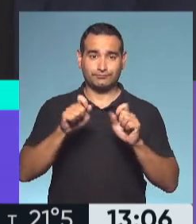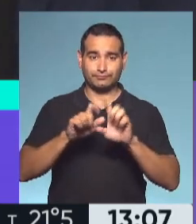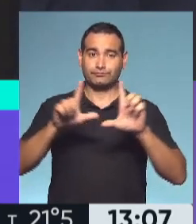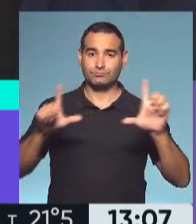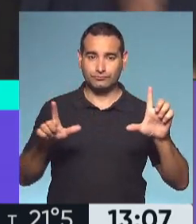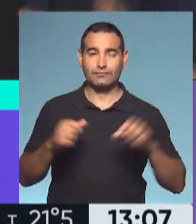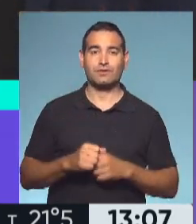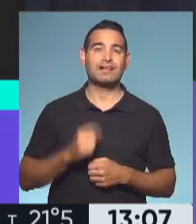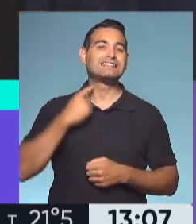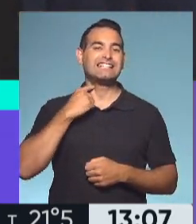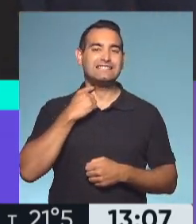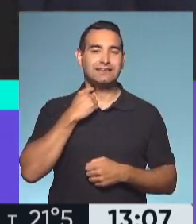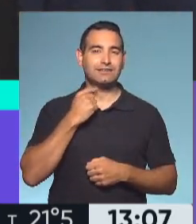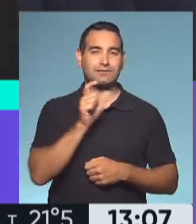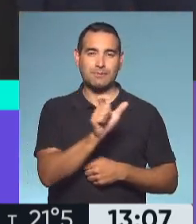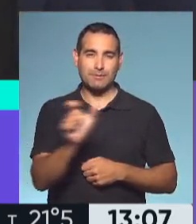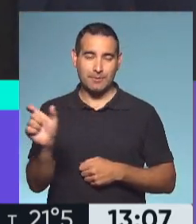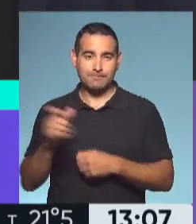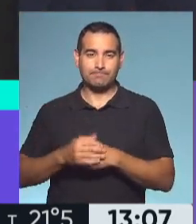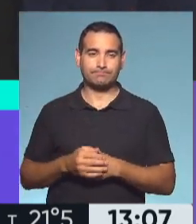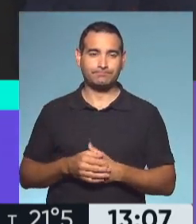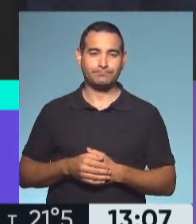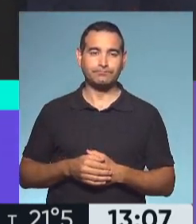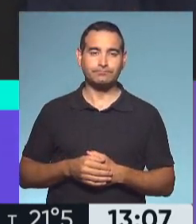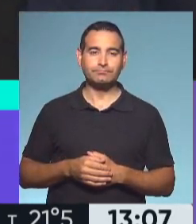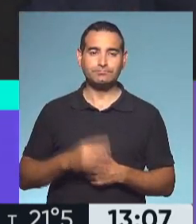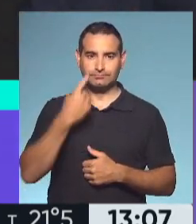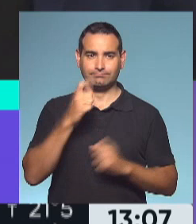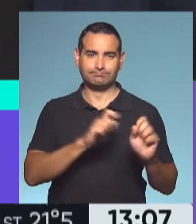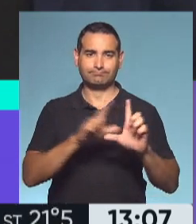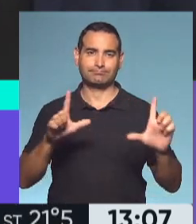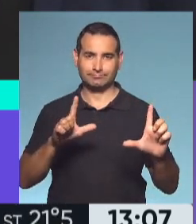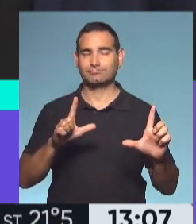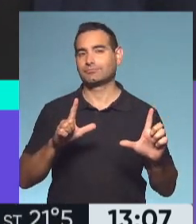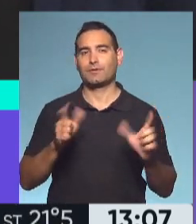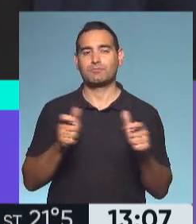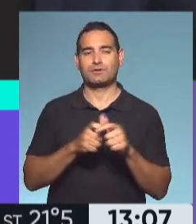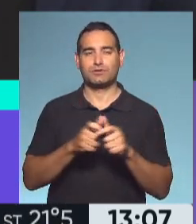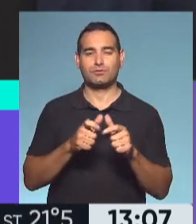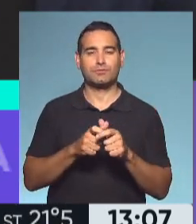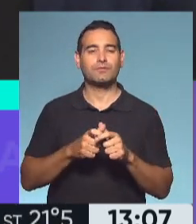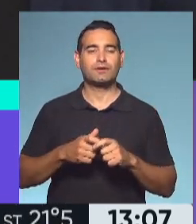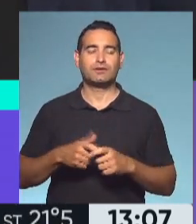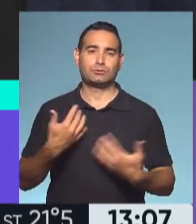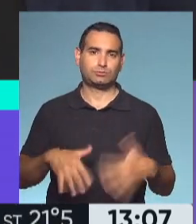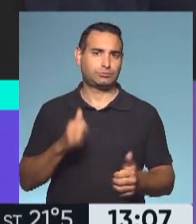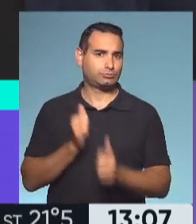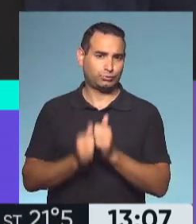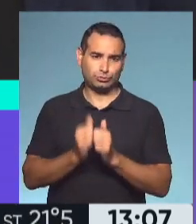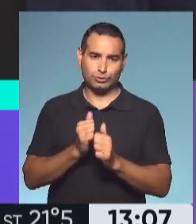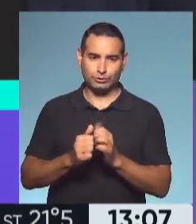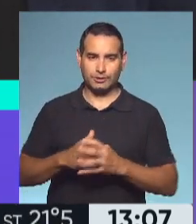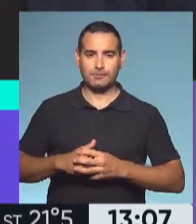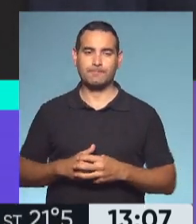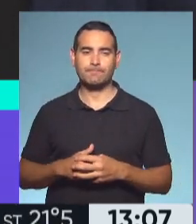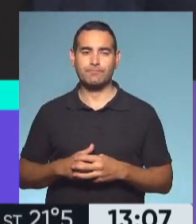Pública con sus 13 capítulos. Del mismo modo que estamos viendo las imágenes de esa película clásica de Tristan Bauer, esta historia tremenda que es Iluminados por el